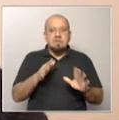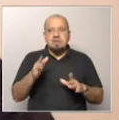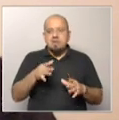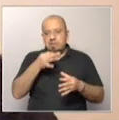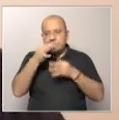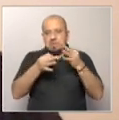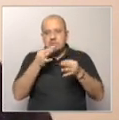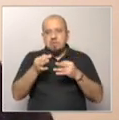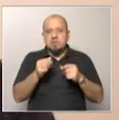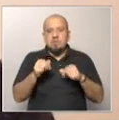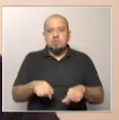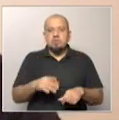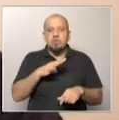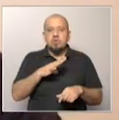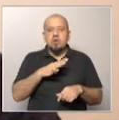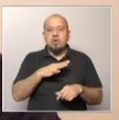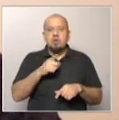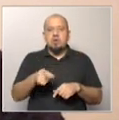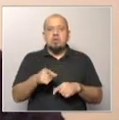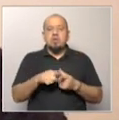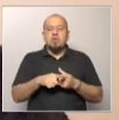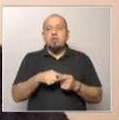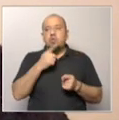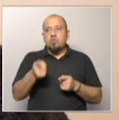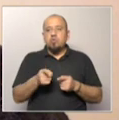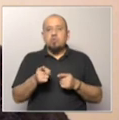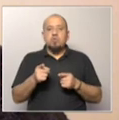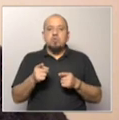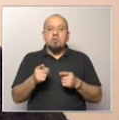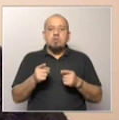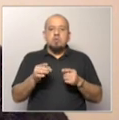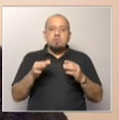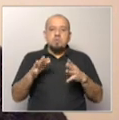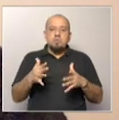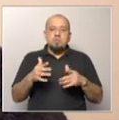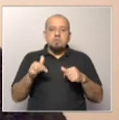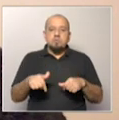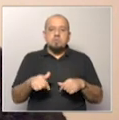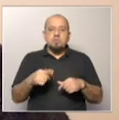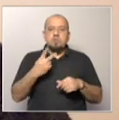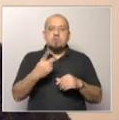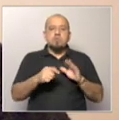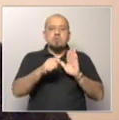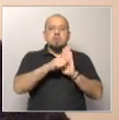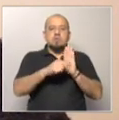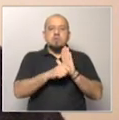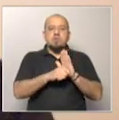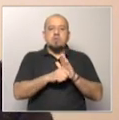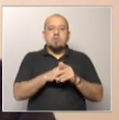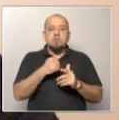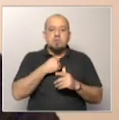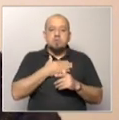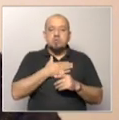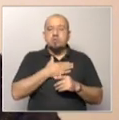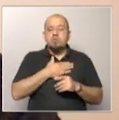todo claras. Por tanto, yo creo que acá hay otro talón de Aquiles para estos dos artículos. Y si tuviera que